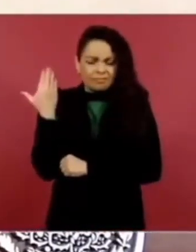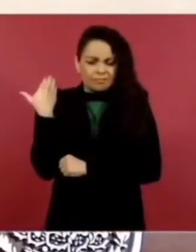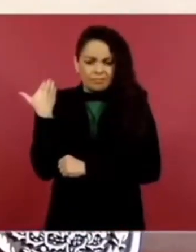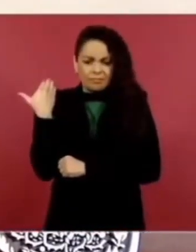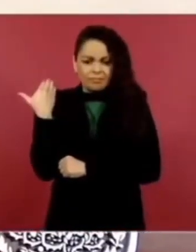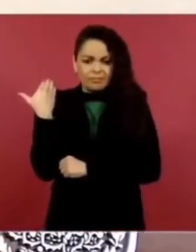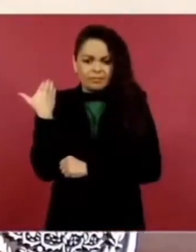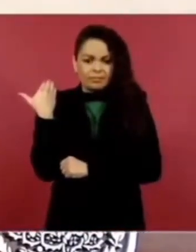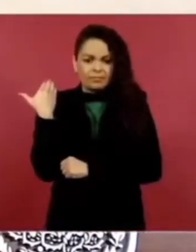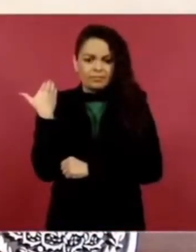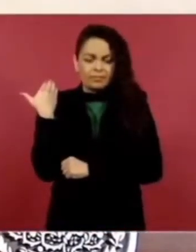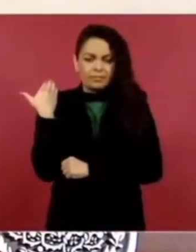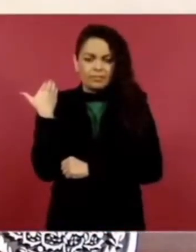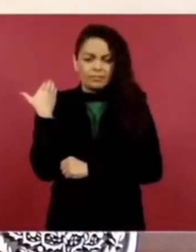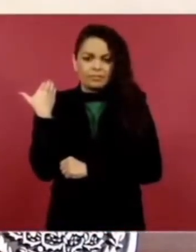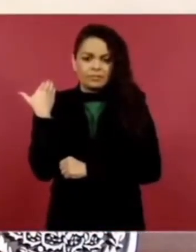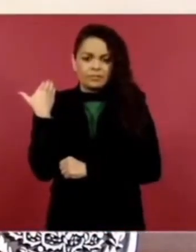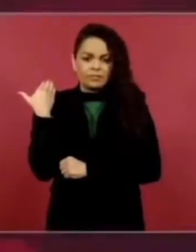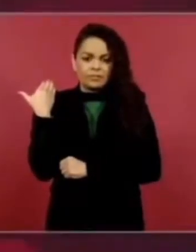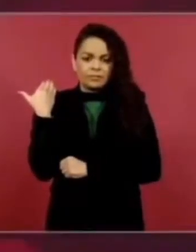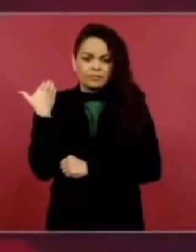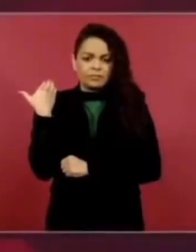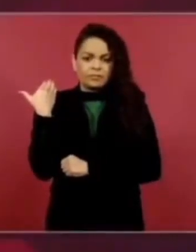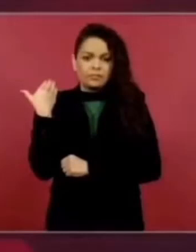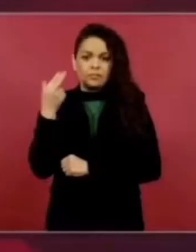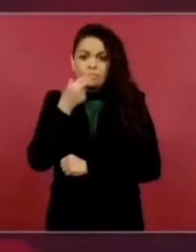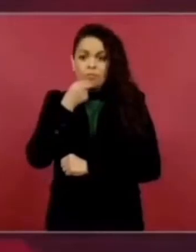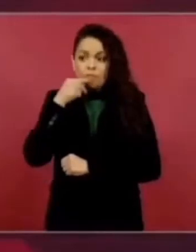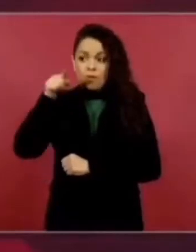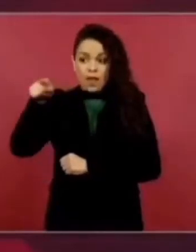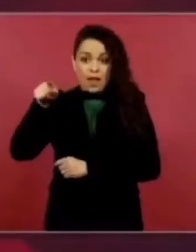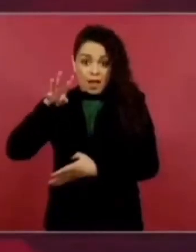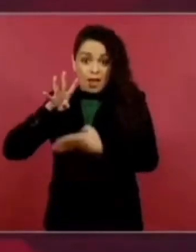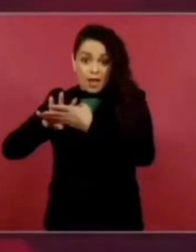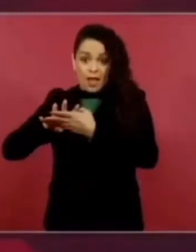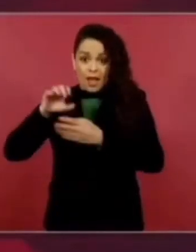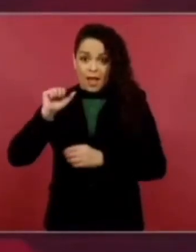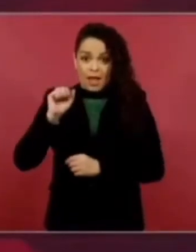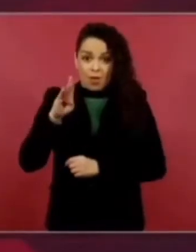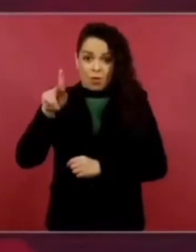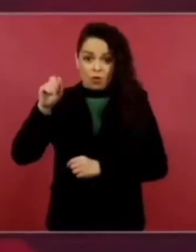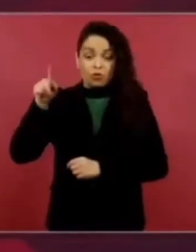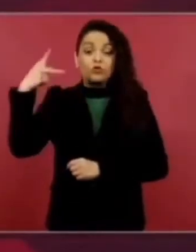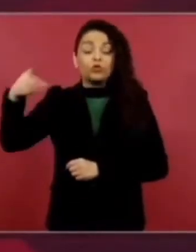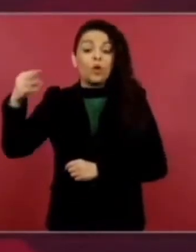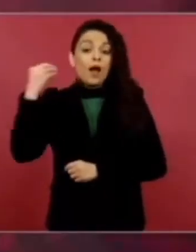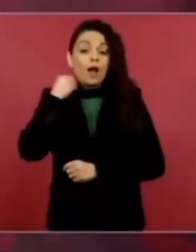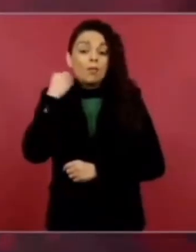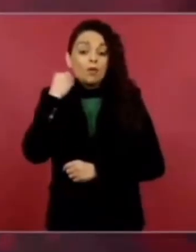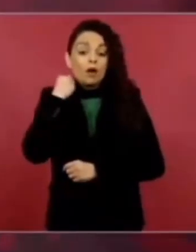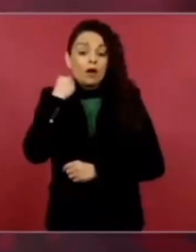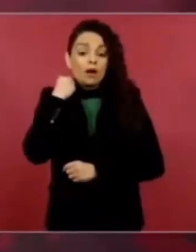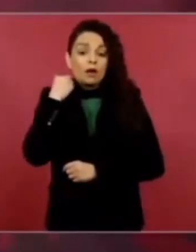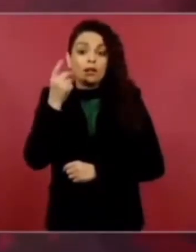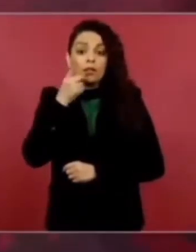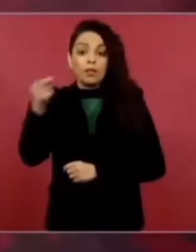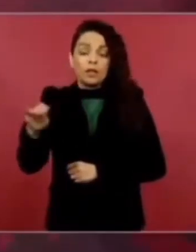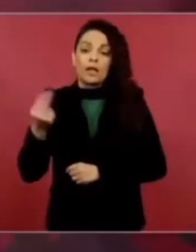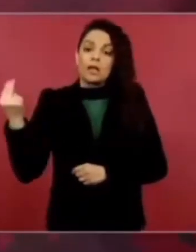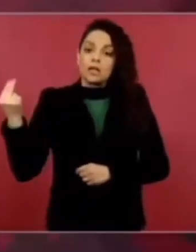un abogado de Aburto plantea de que había que revisar el caso